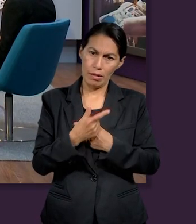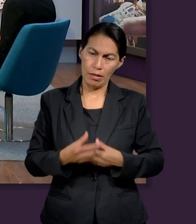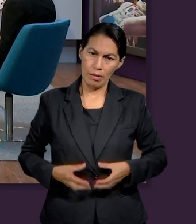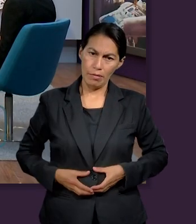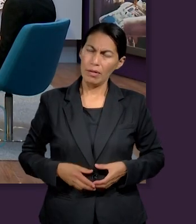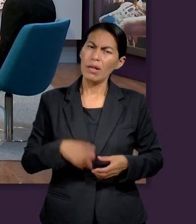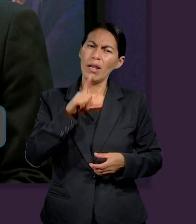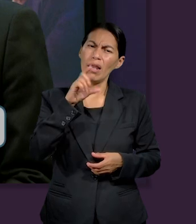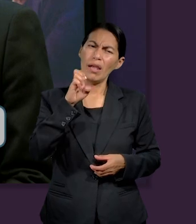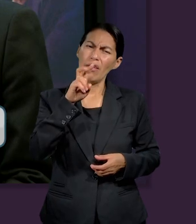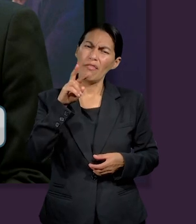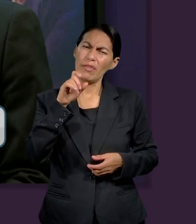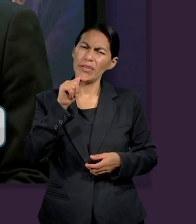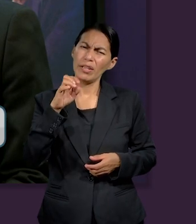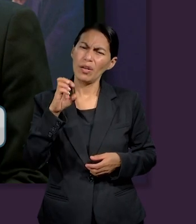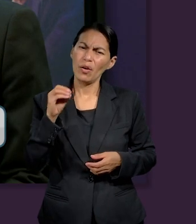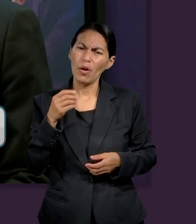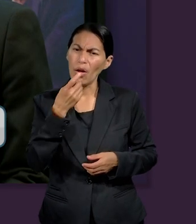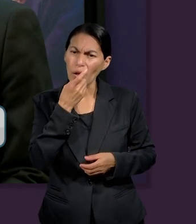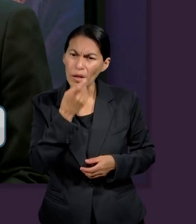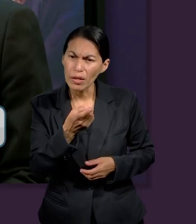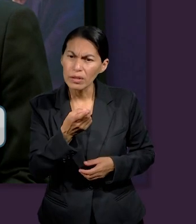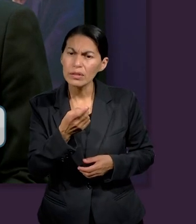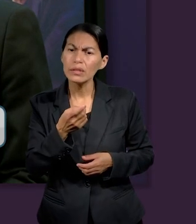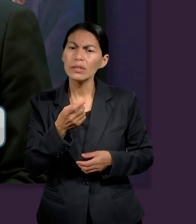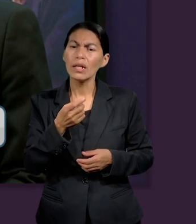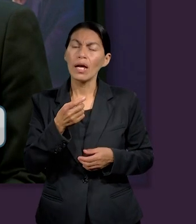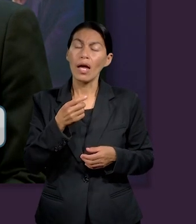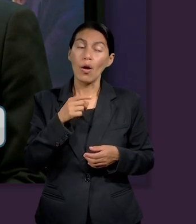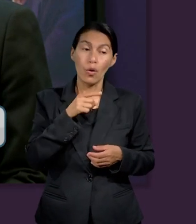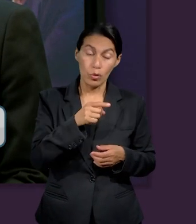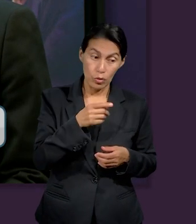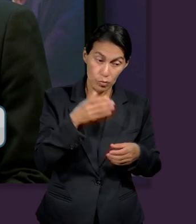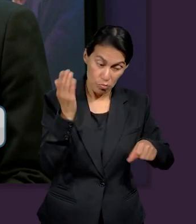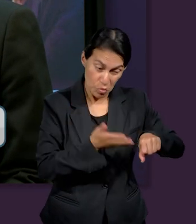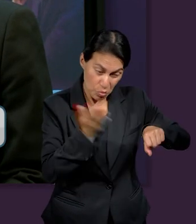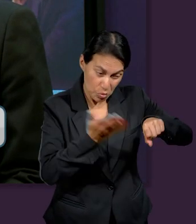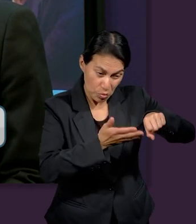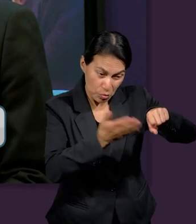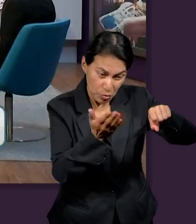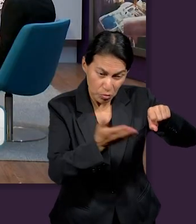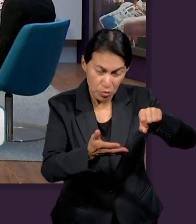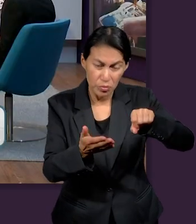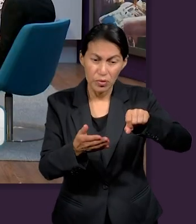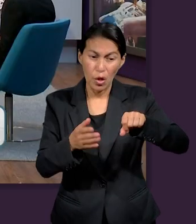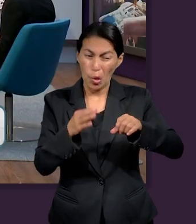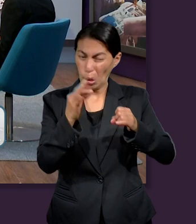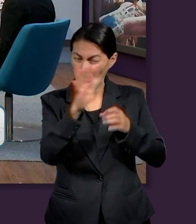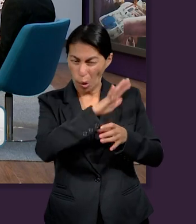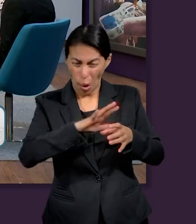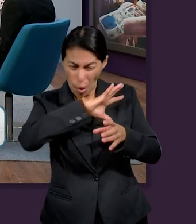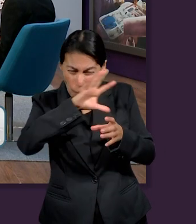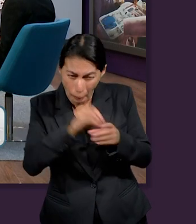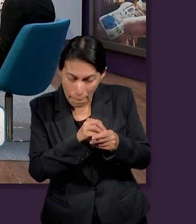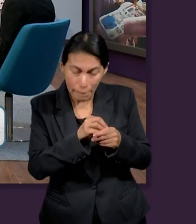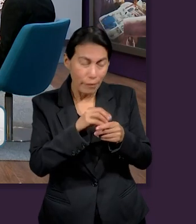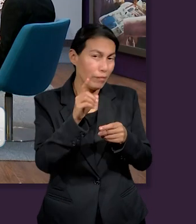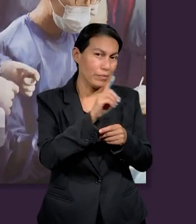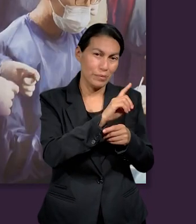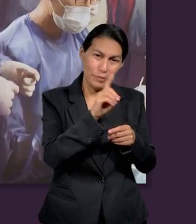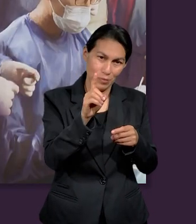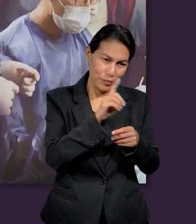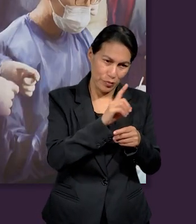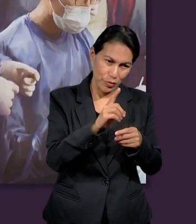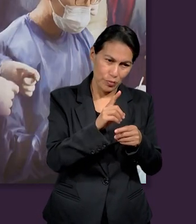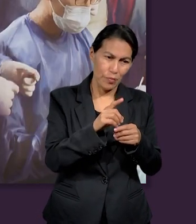ceguéis las mies de vuestra tierra, no cegaréis hasta el último rincón de ella, ni espigarás